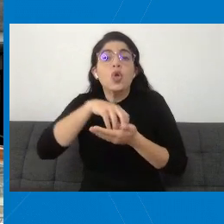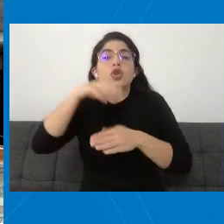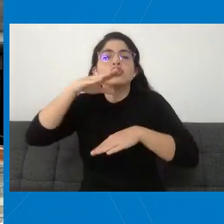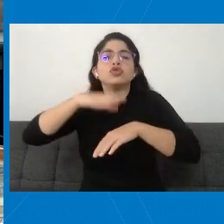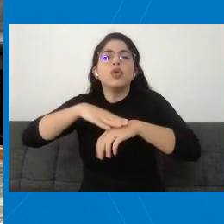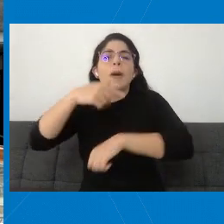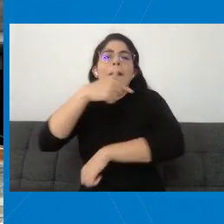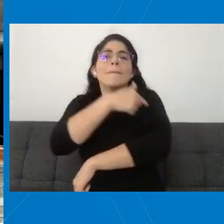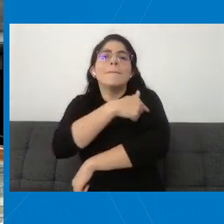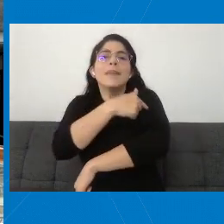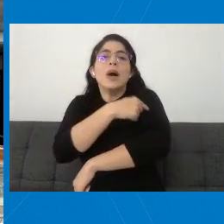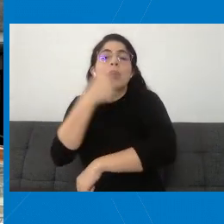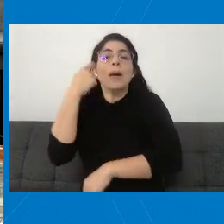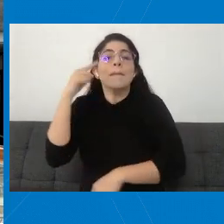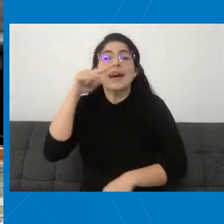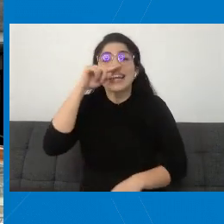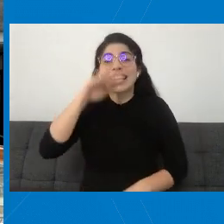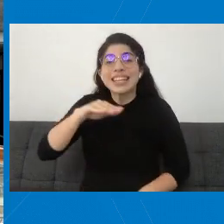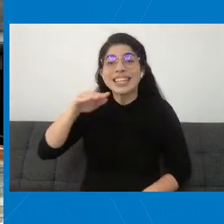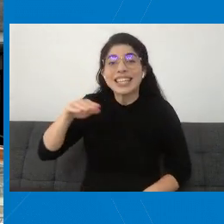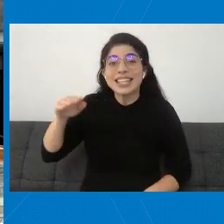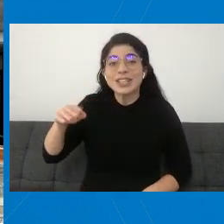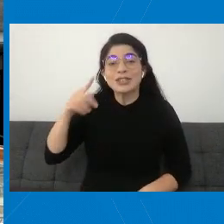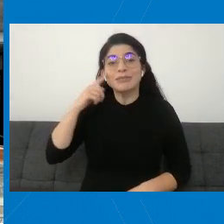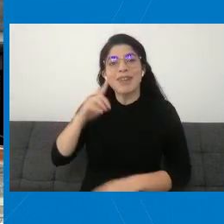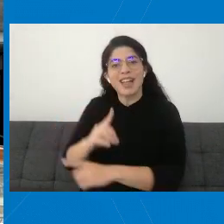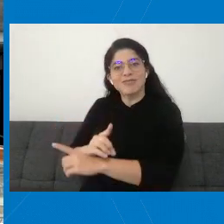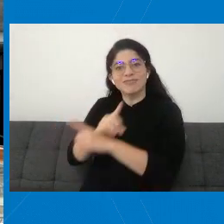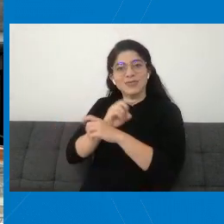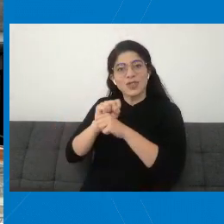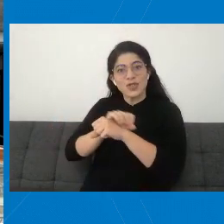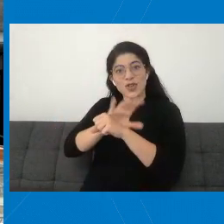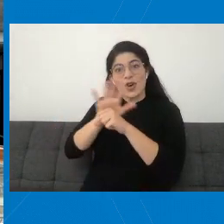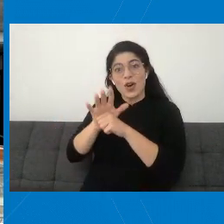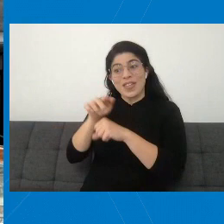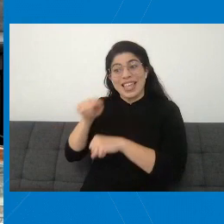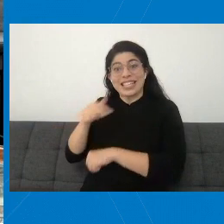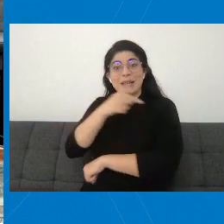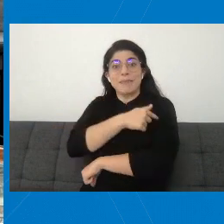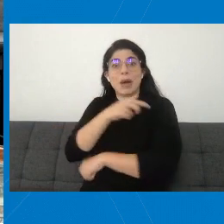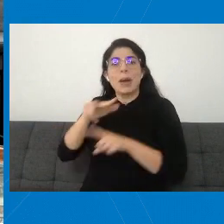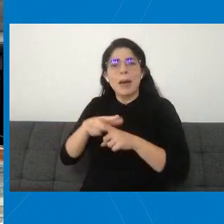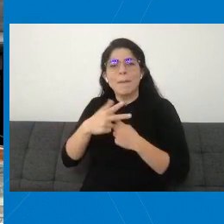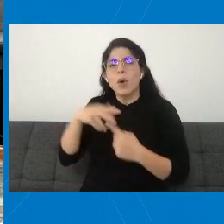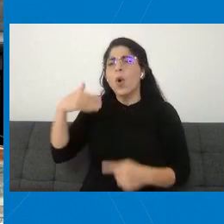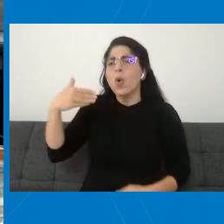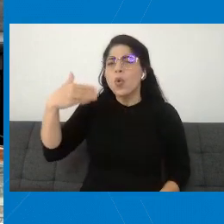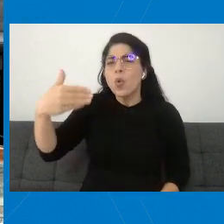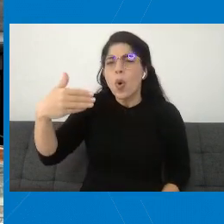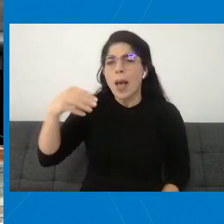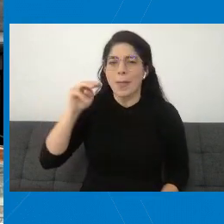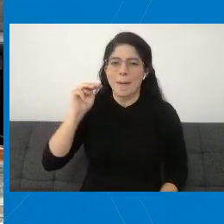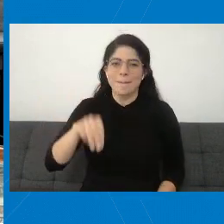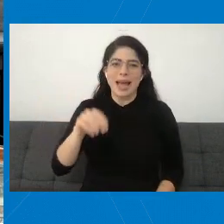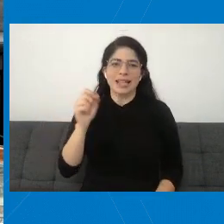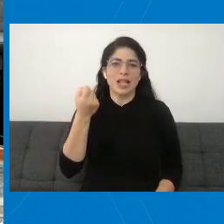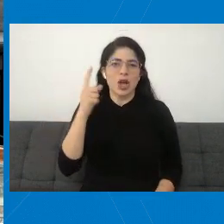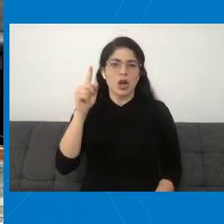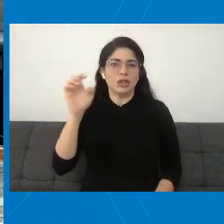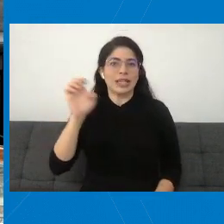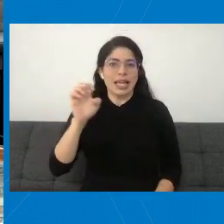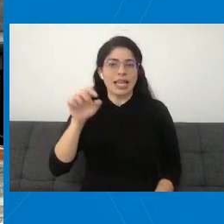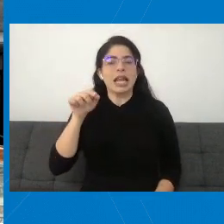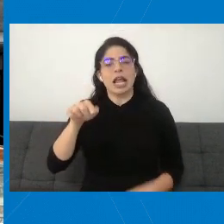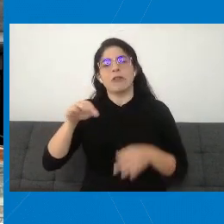contra el COVID-19 que inició este martes 11 de enero. Contamos